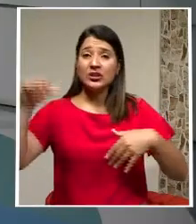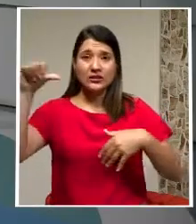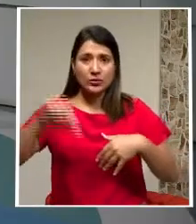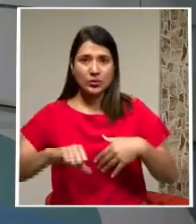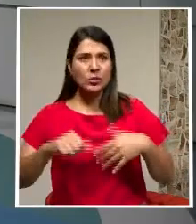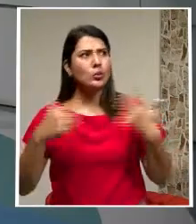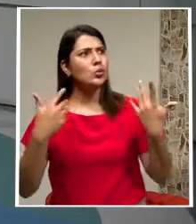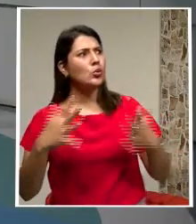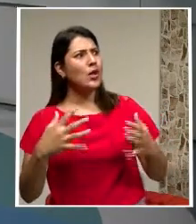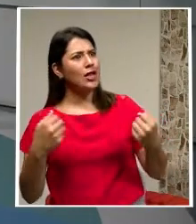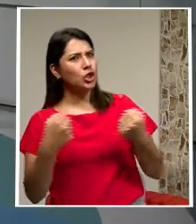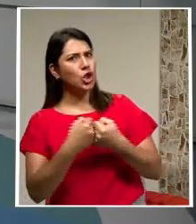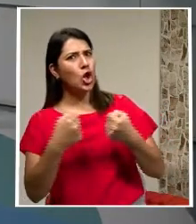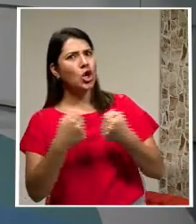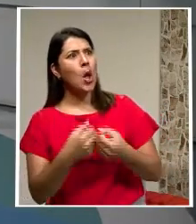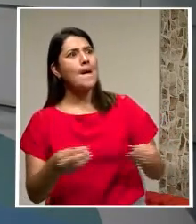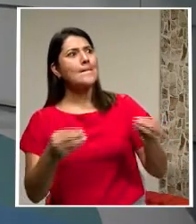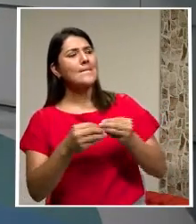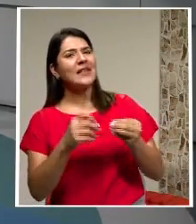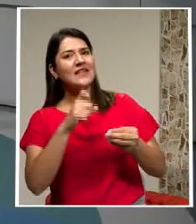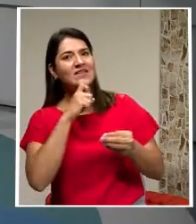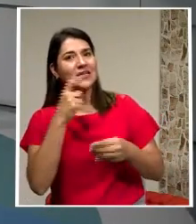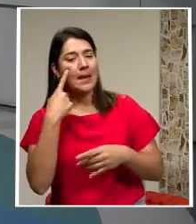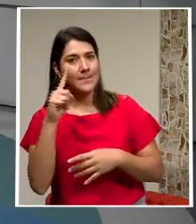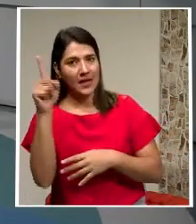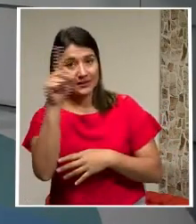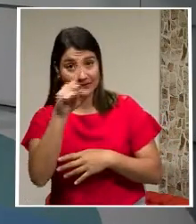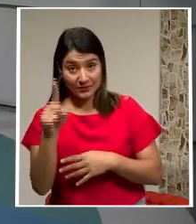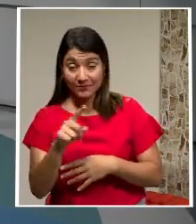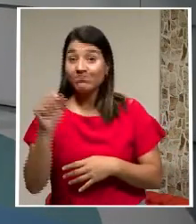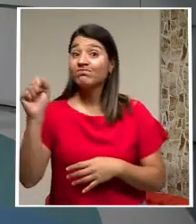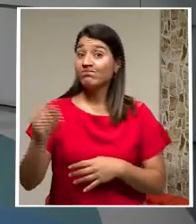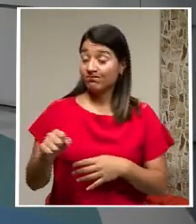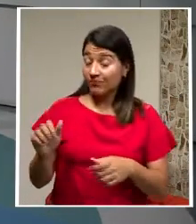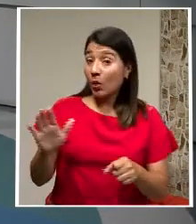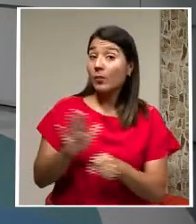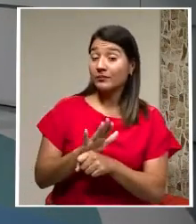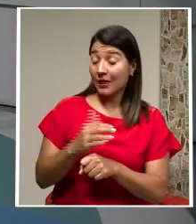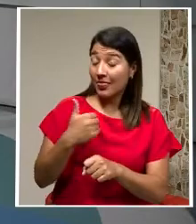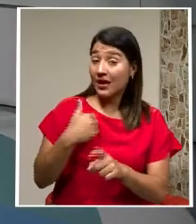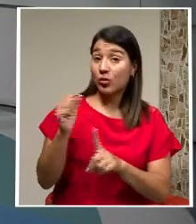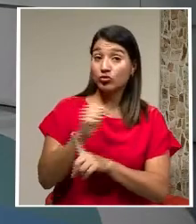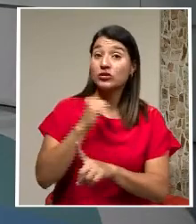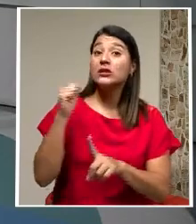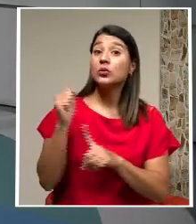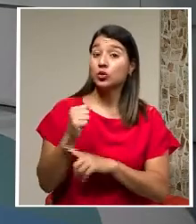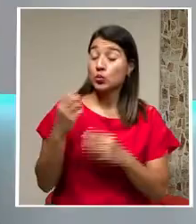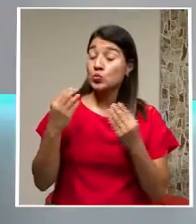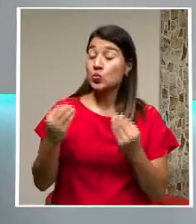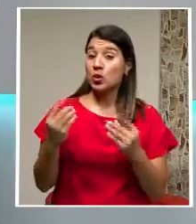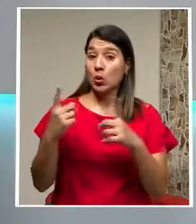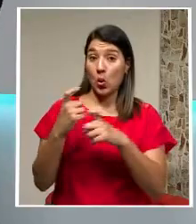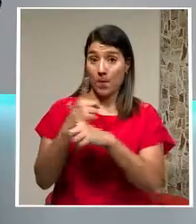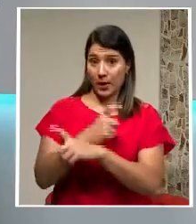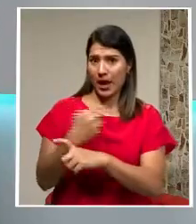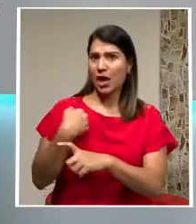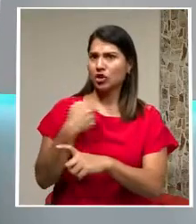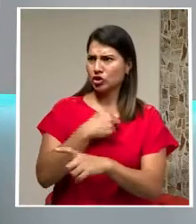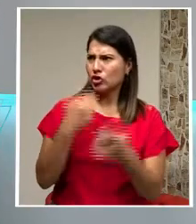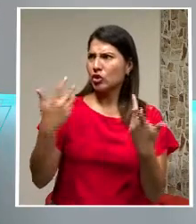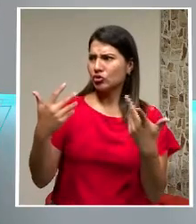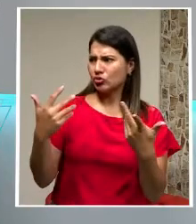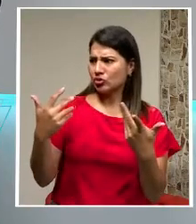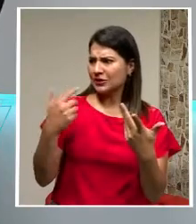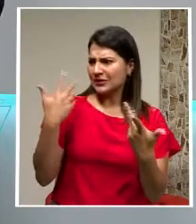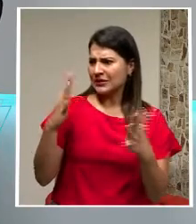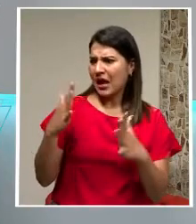Más duro Para los zapricistas? Sí Completamente Está pasando Una situación Bastante Bastante compleja Ya hablamos De 8 juegos De